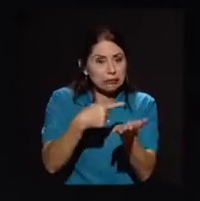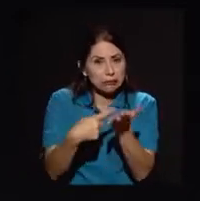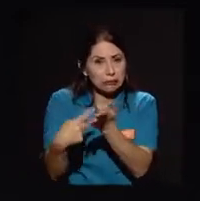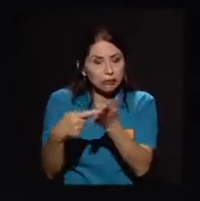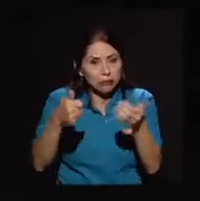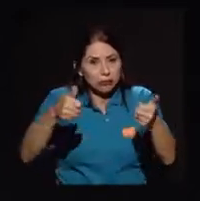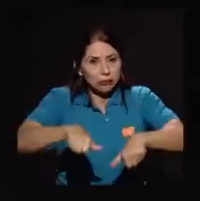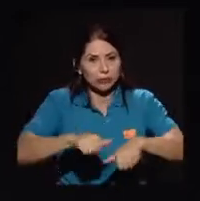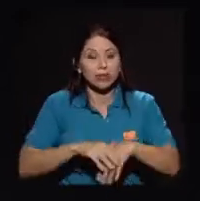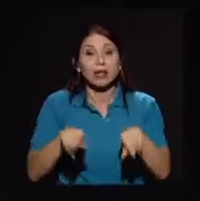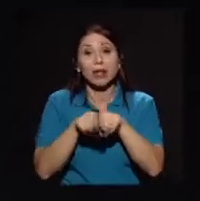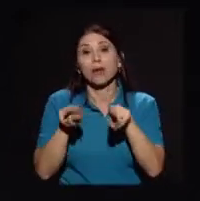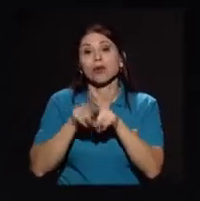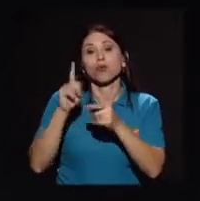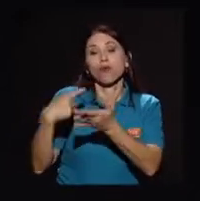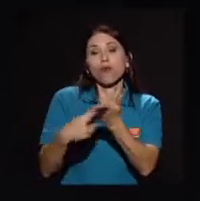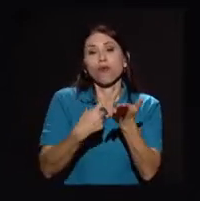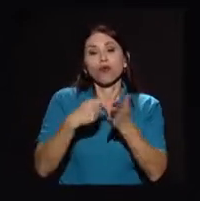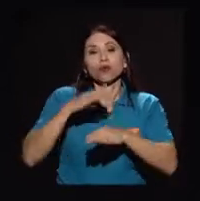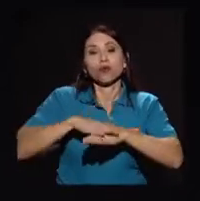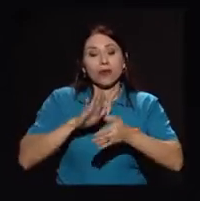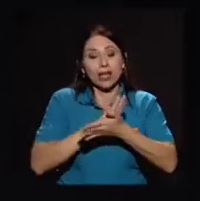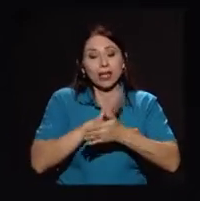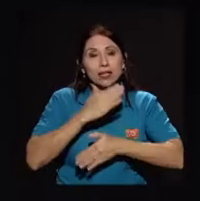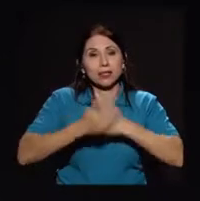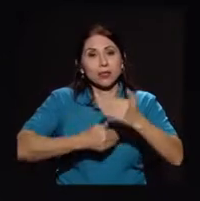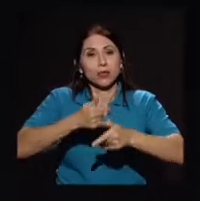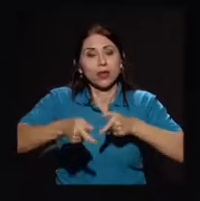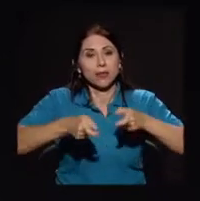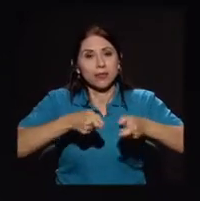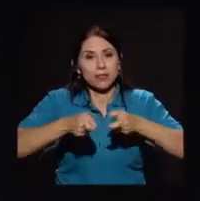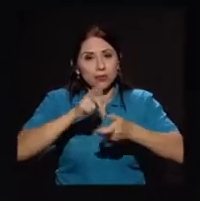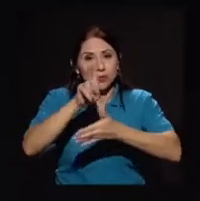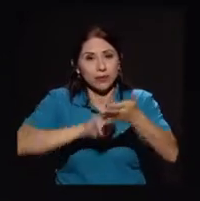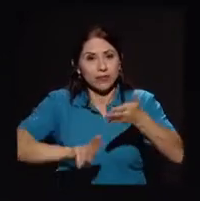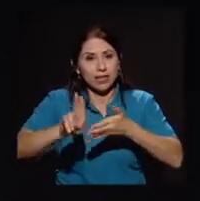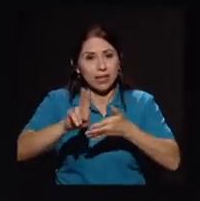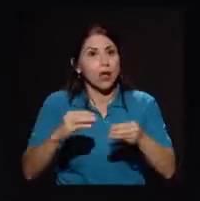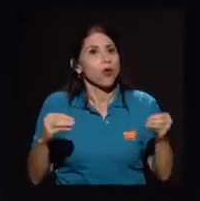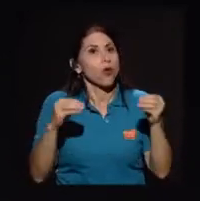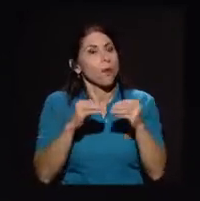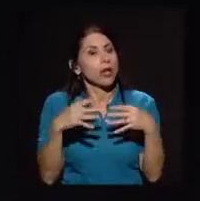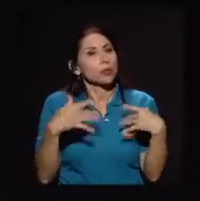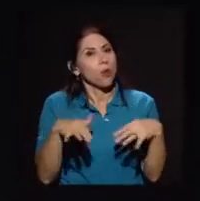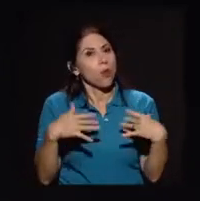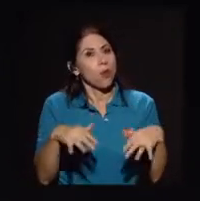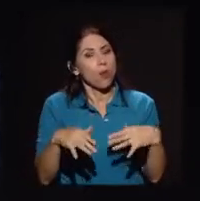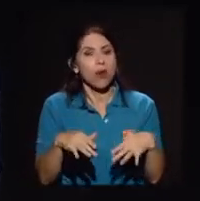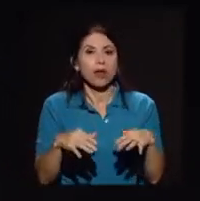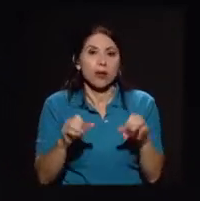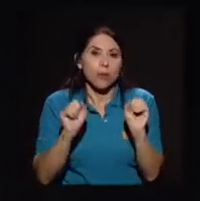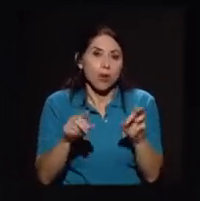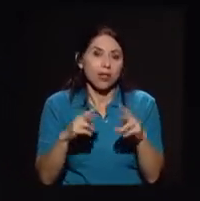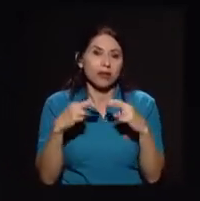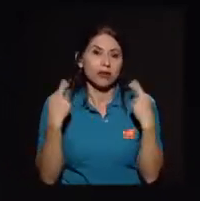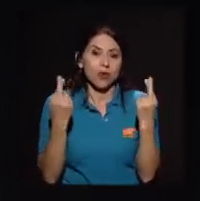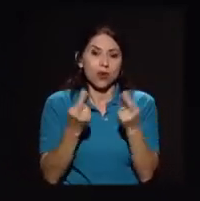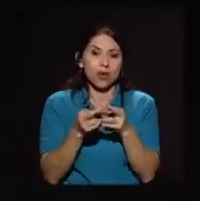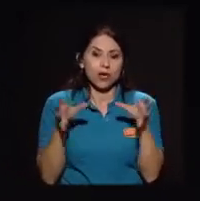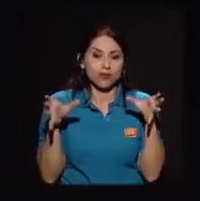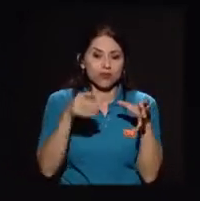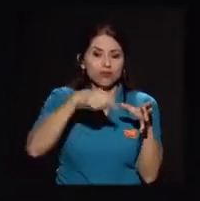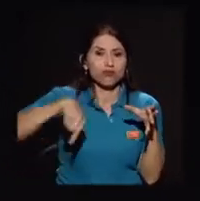foro sobre gestión y administración universitaria, y lo más tal vez conmemorativo fue poder reunir al conjunto de